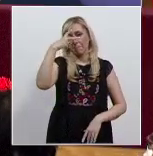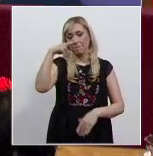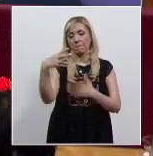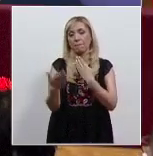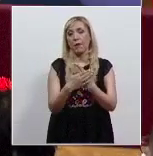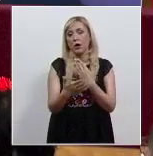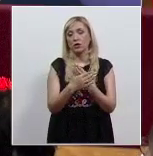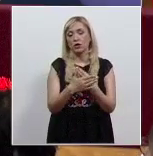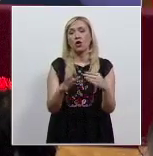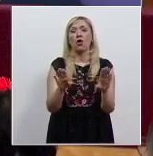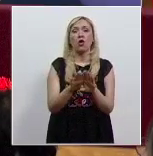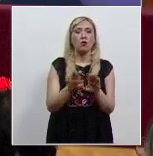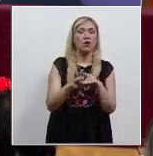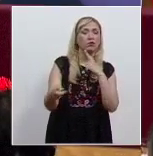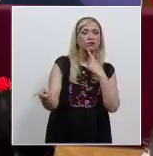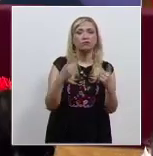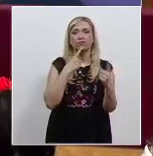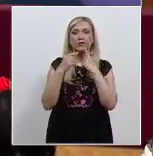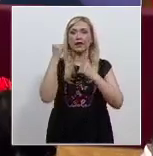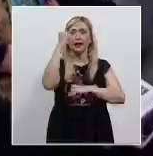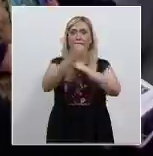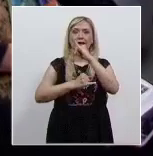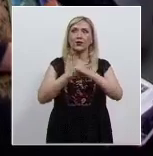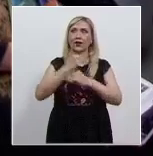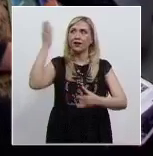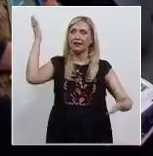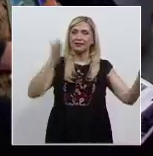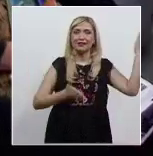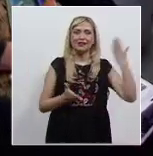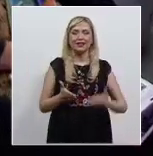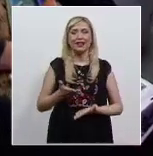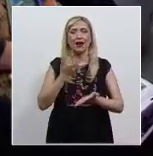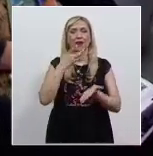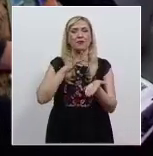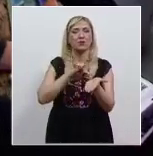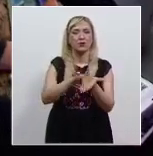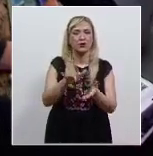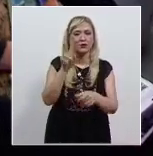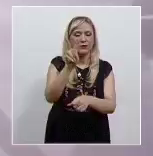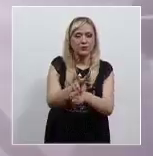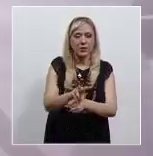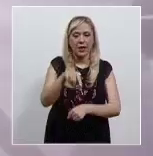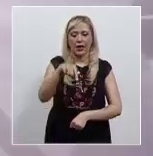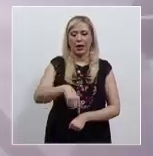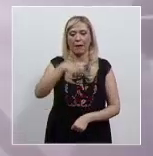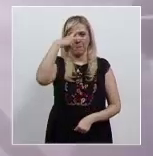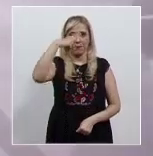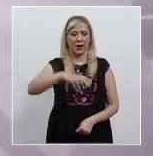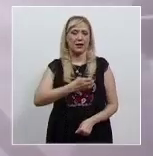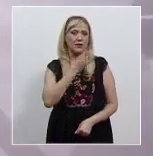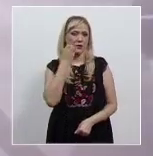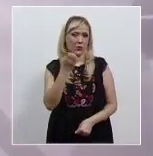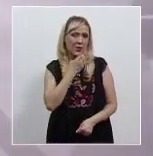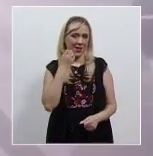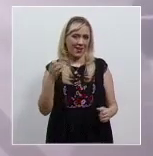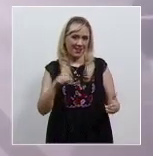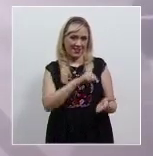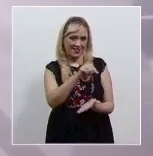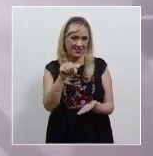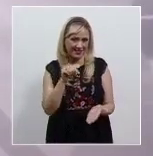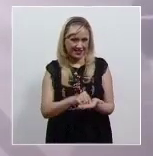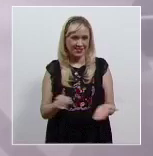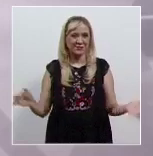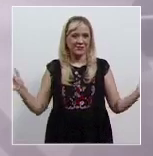Electoral Jurisdiccional Internacional que se realiza en el Colegio de México. Ahí aseguró que la inversión en la